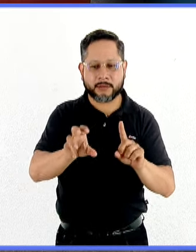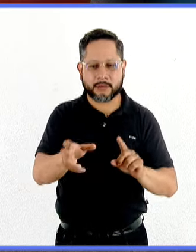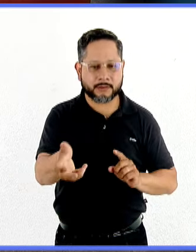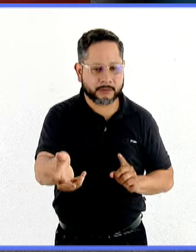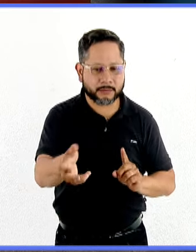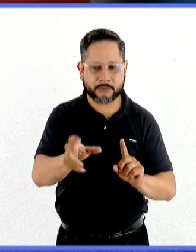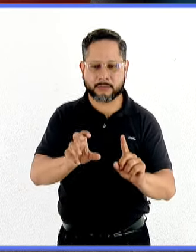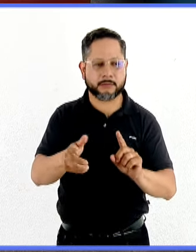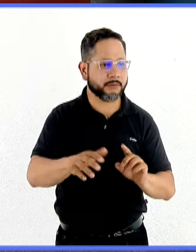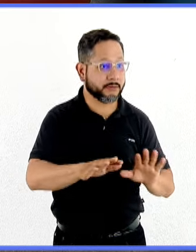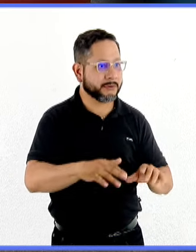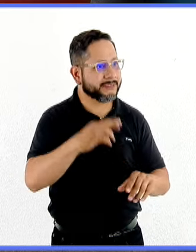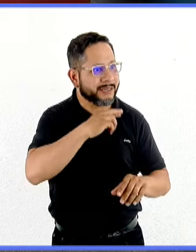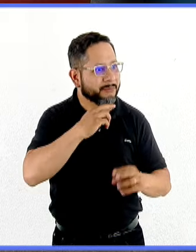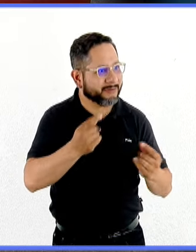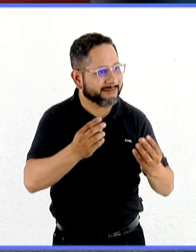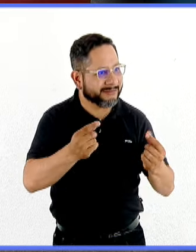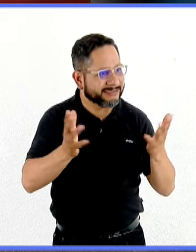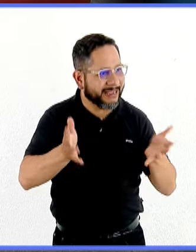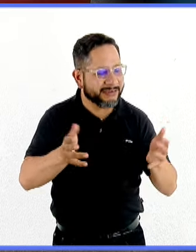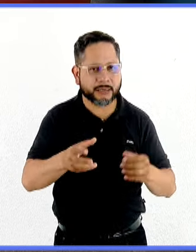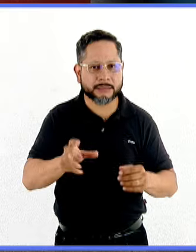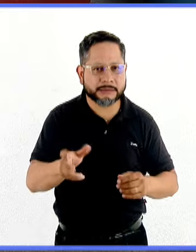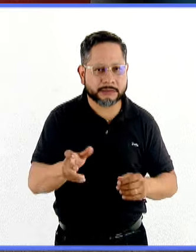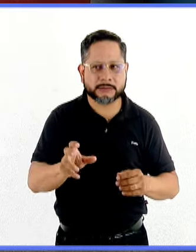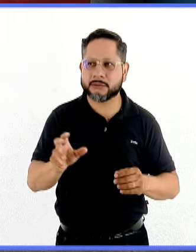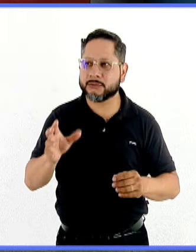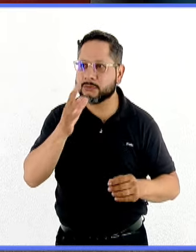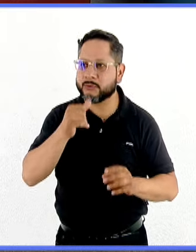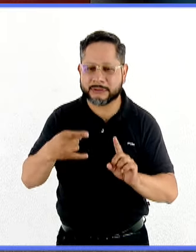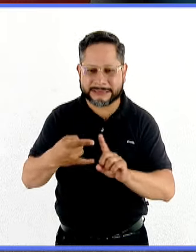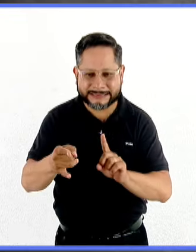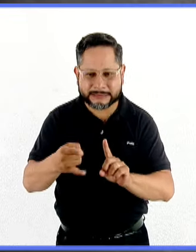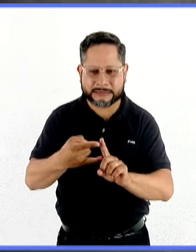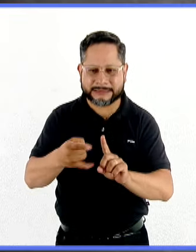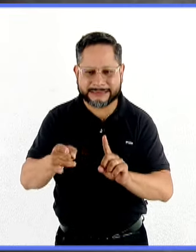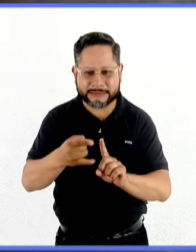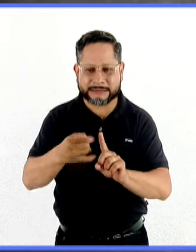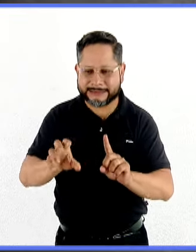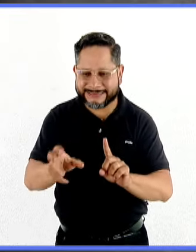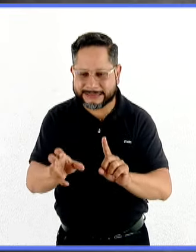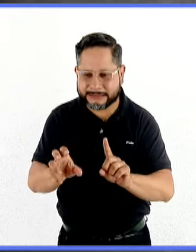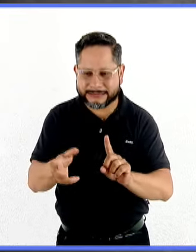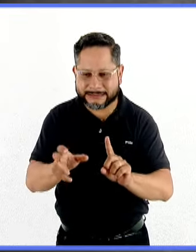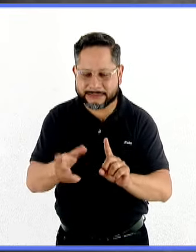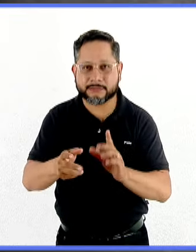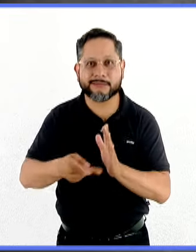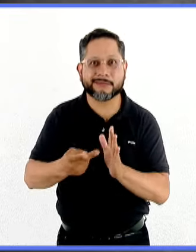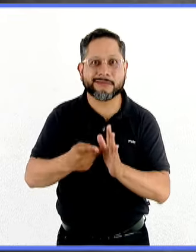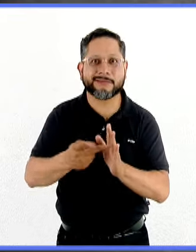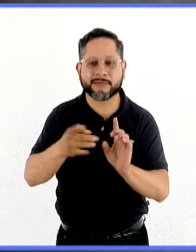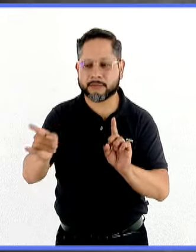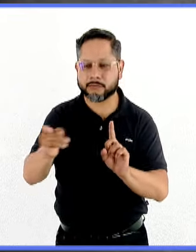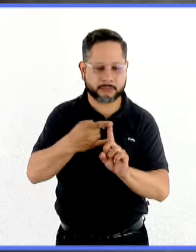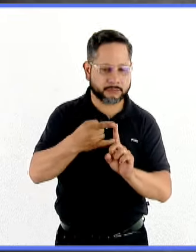cuando te estás muriendo deprisa y estás esperando a alguien, pues finalmente esta falta de comprensión en ocasiones que genera disputas. Entonces,